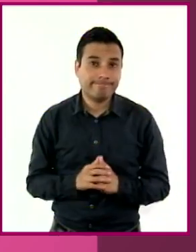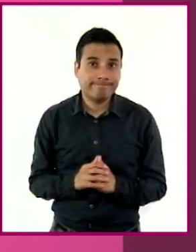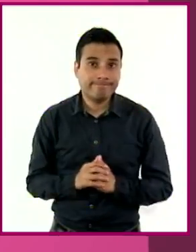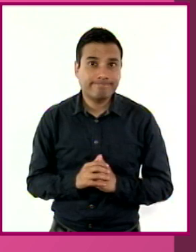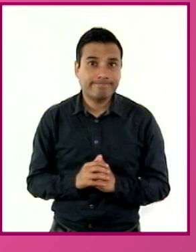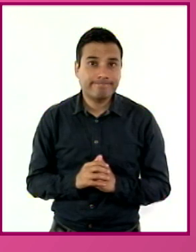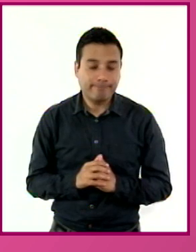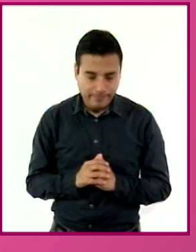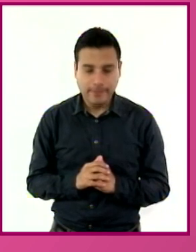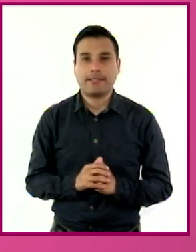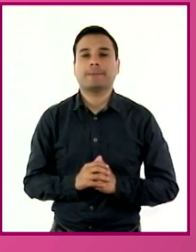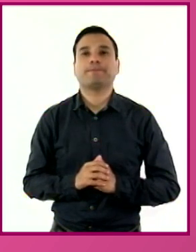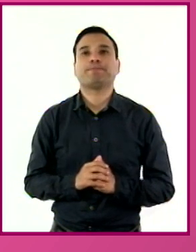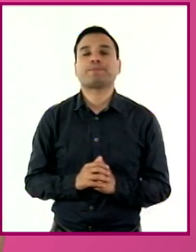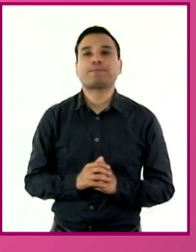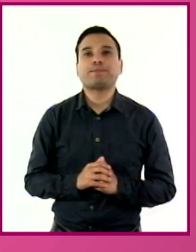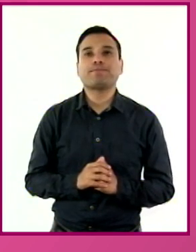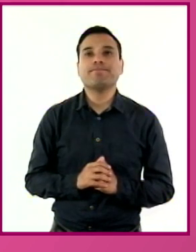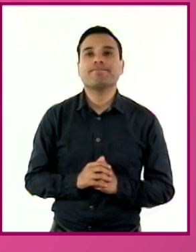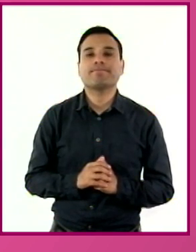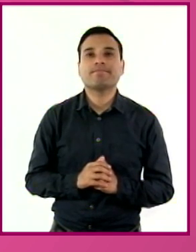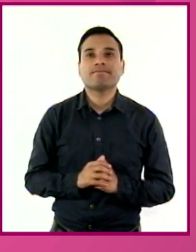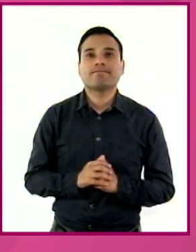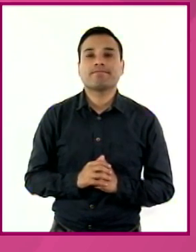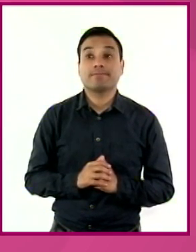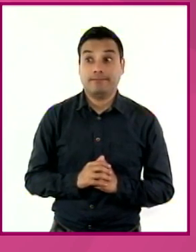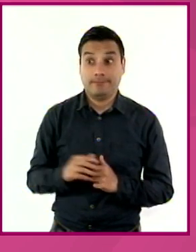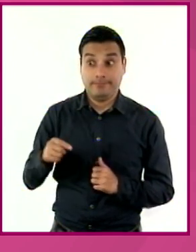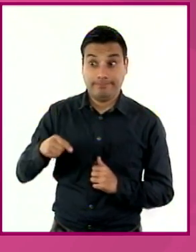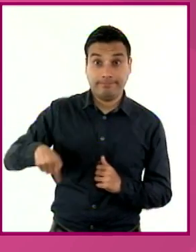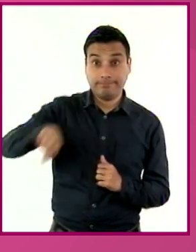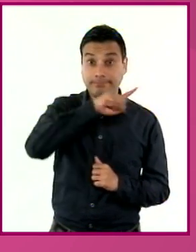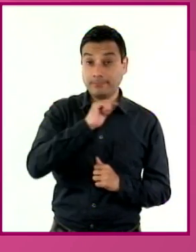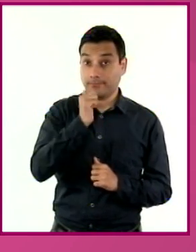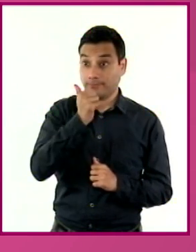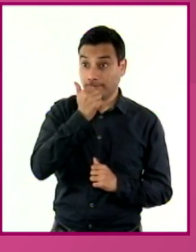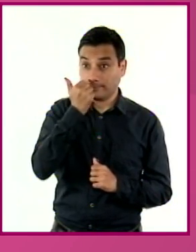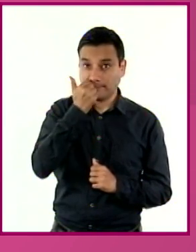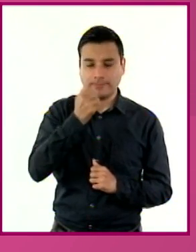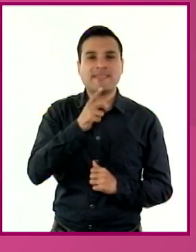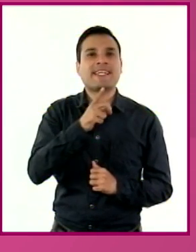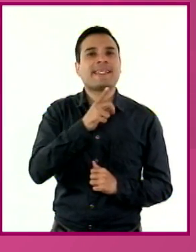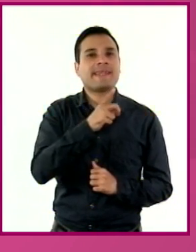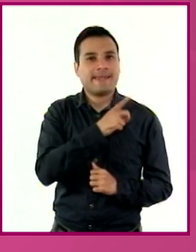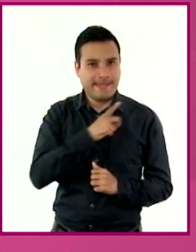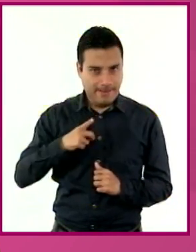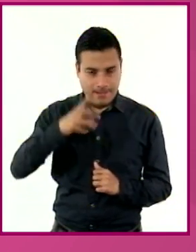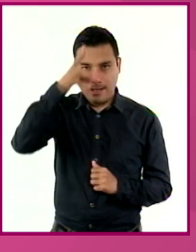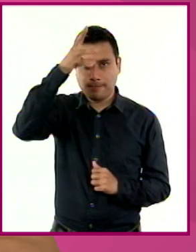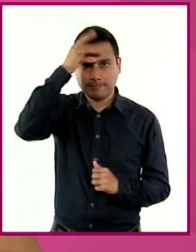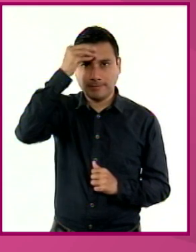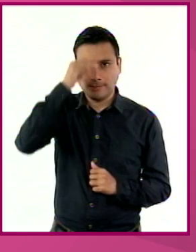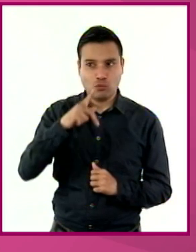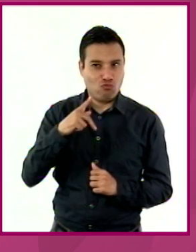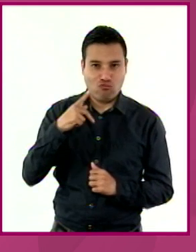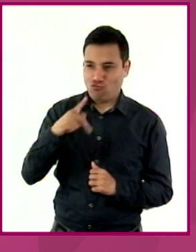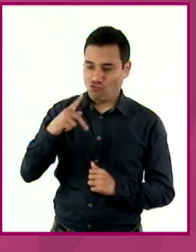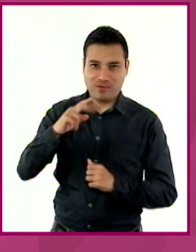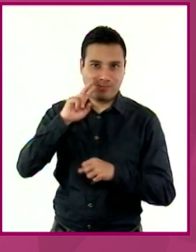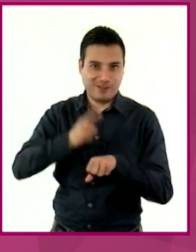lo que sin duda alguna debe ser asumido por las niñas y los niños como una responsabilidad personal.